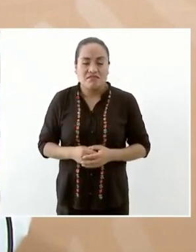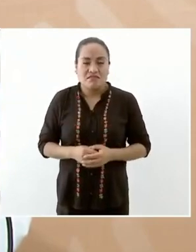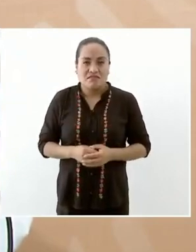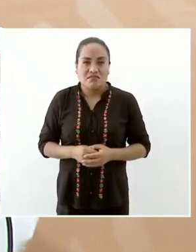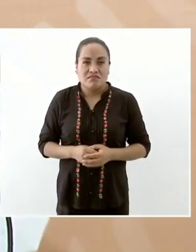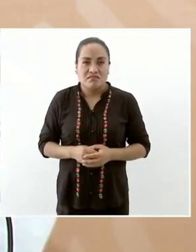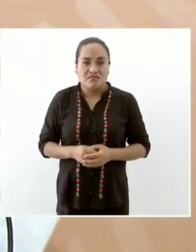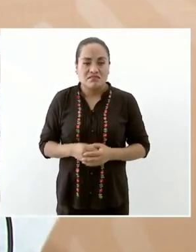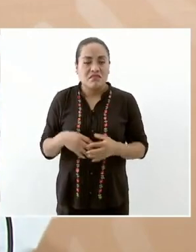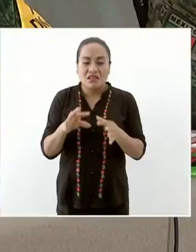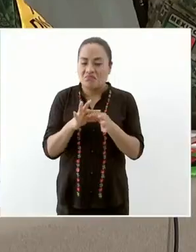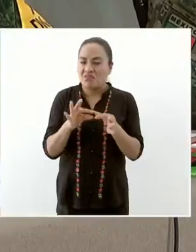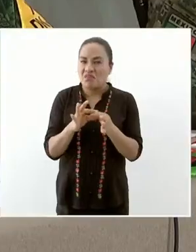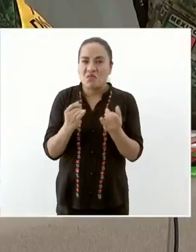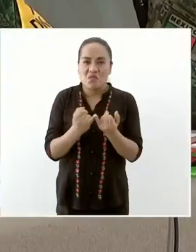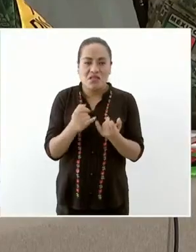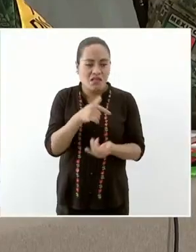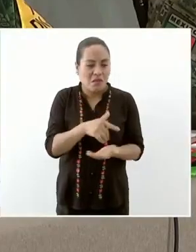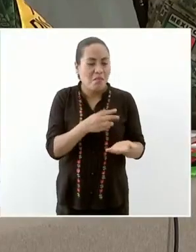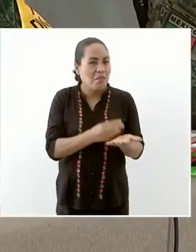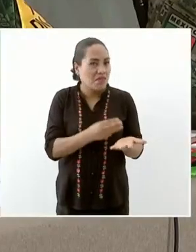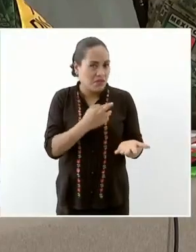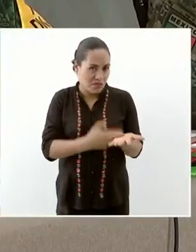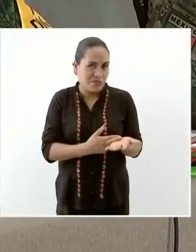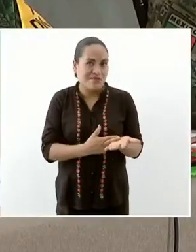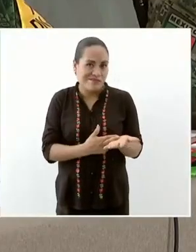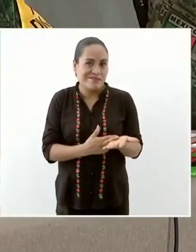Matías Romero otro